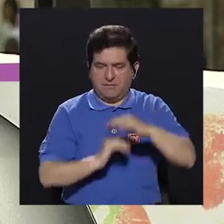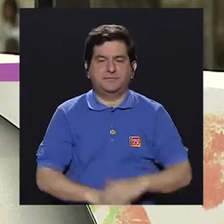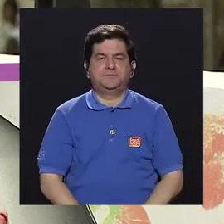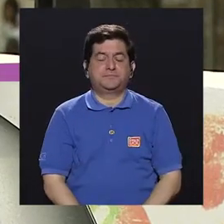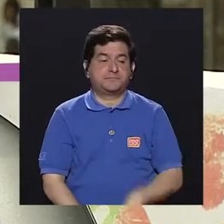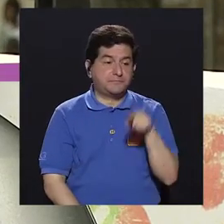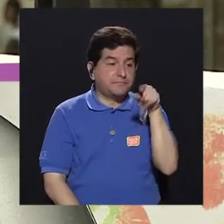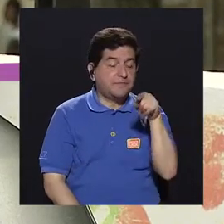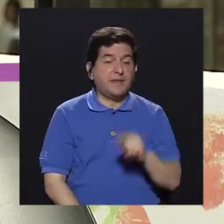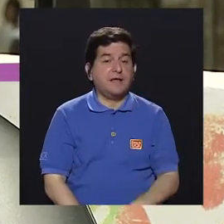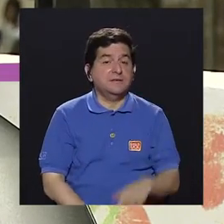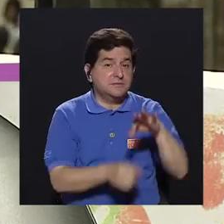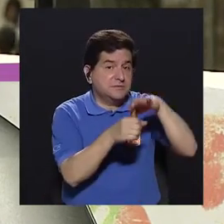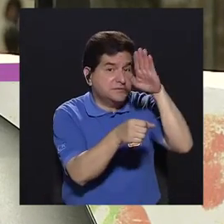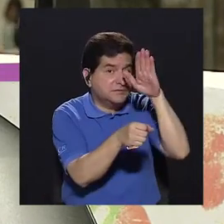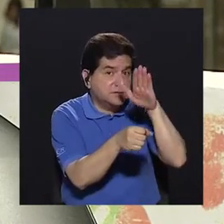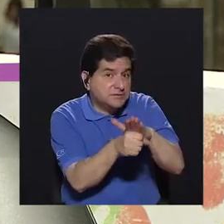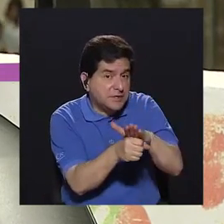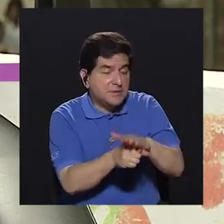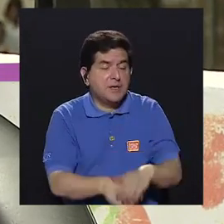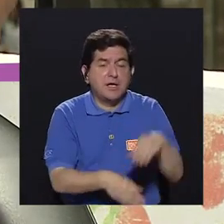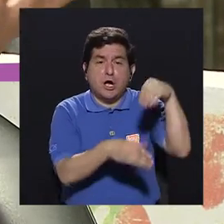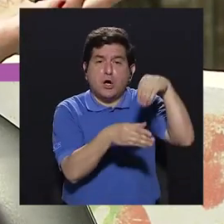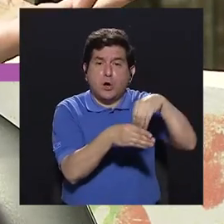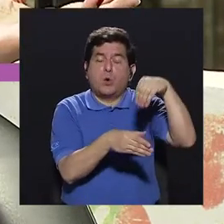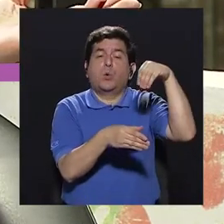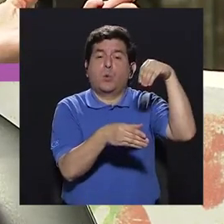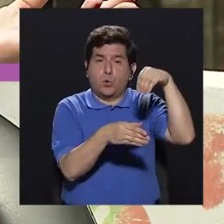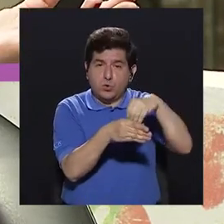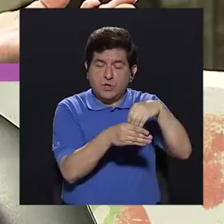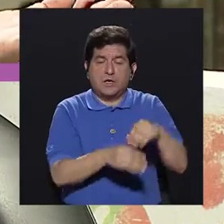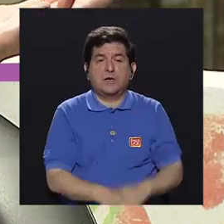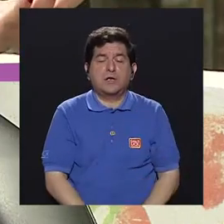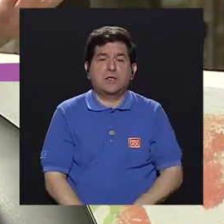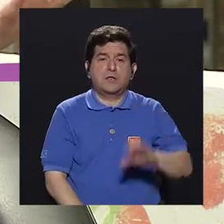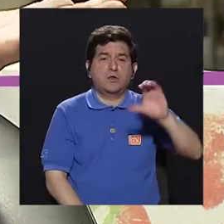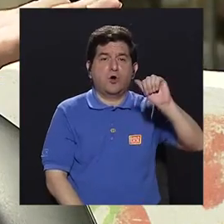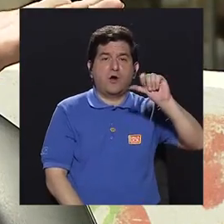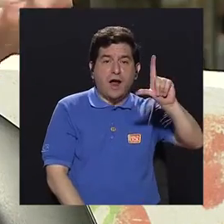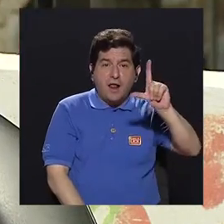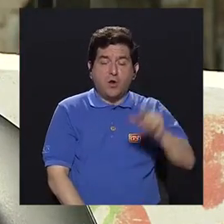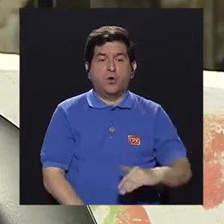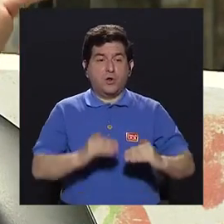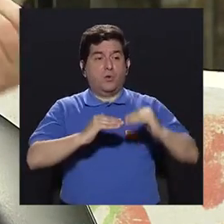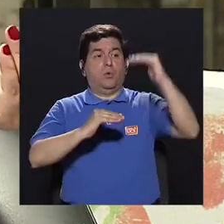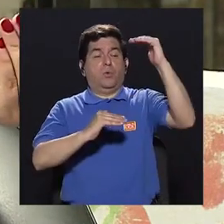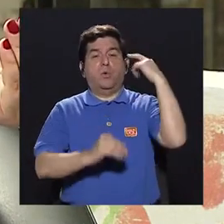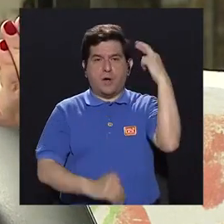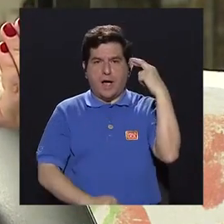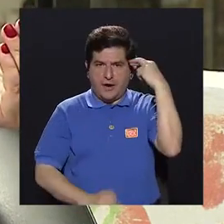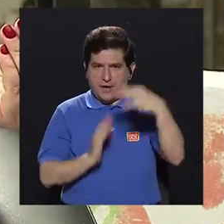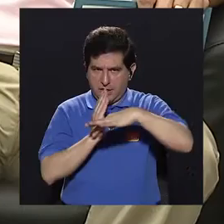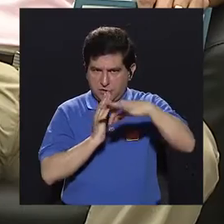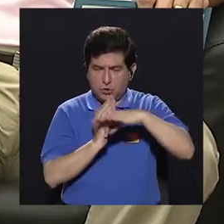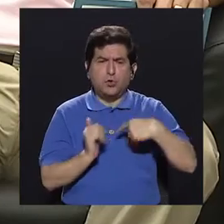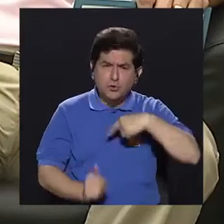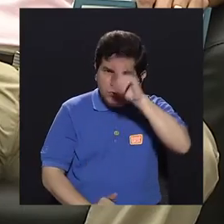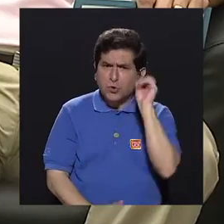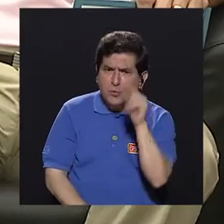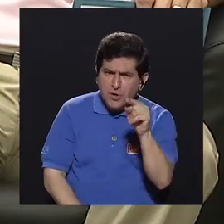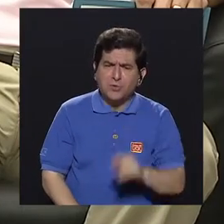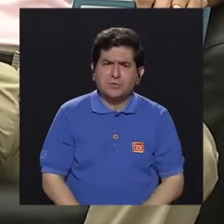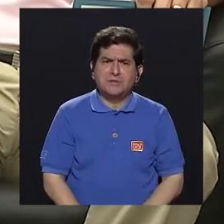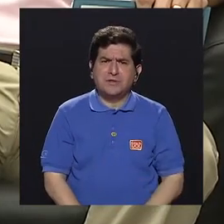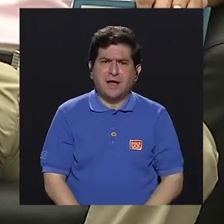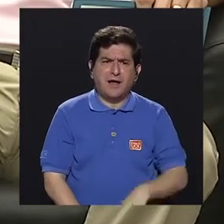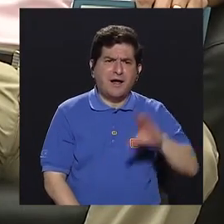Estas semillas pues tienen un contenido calórico elevado por su contenido graso. Eso le iba a preguntar por